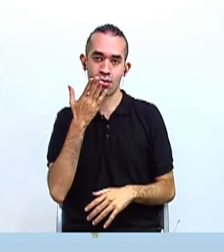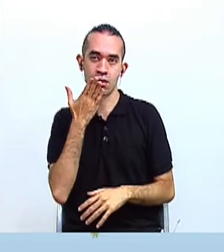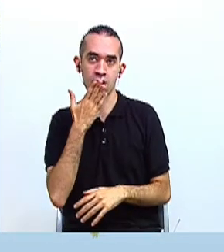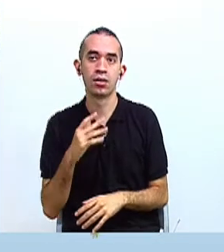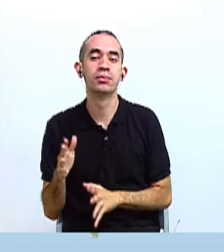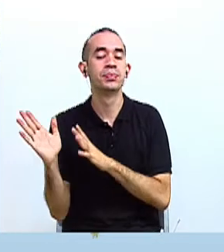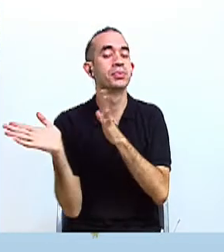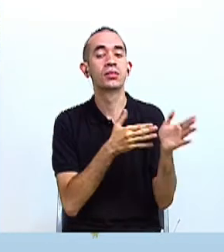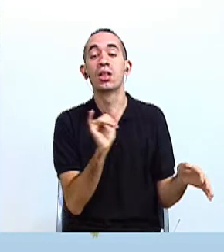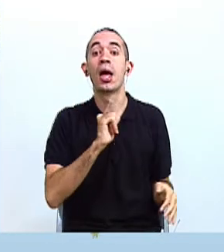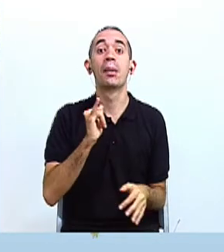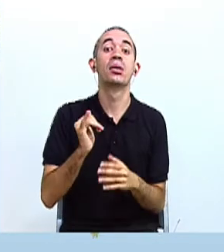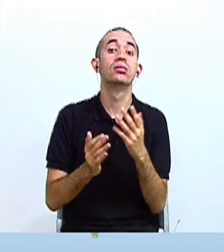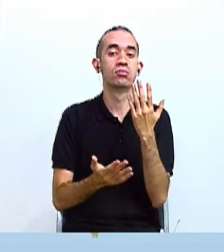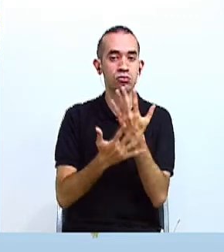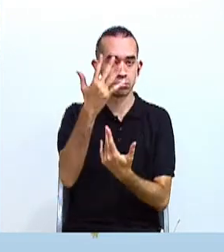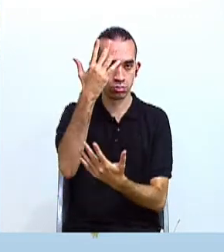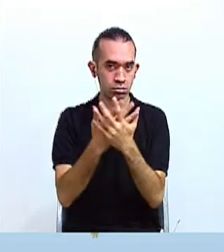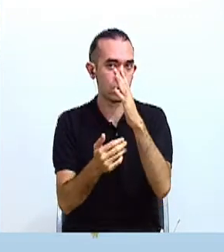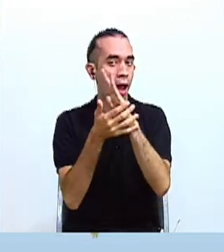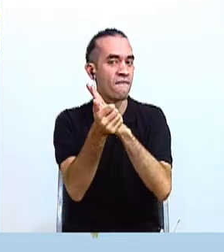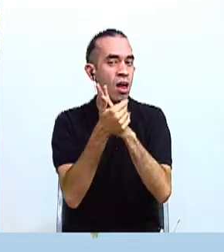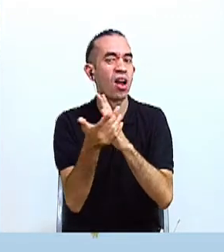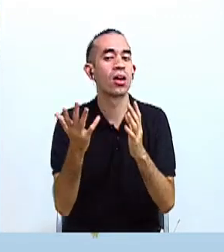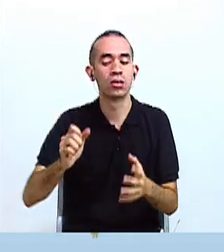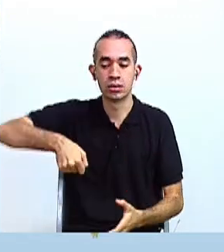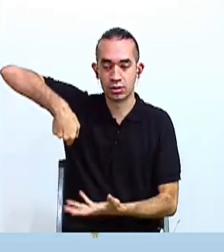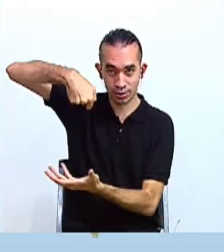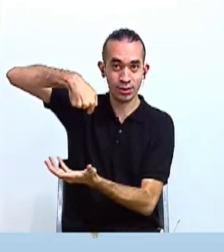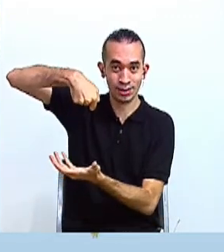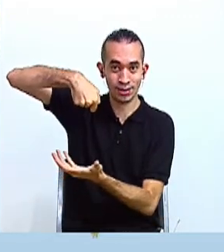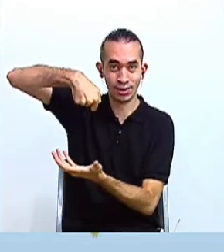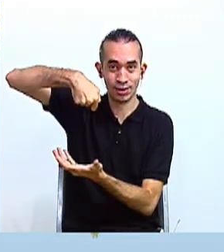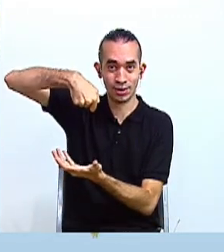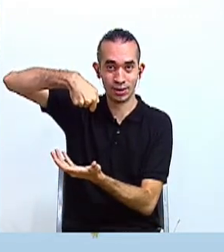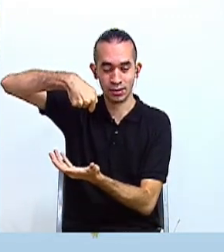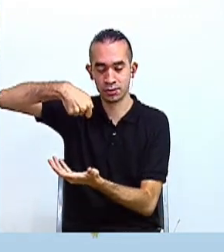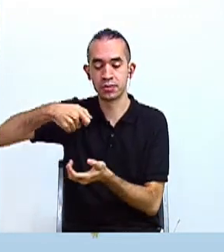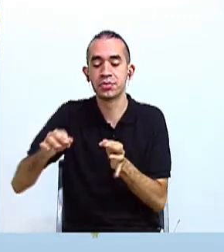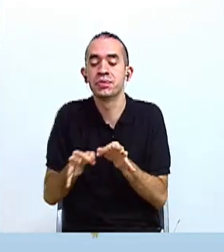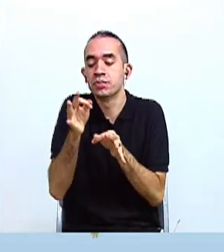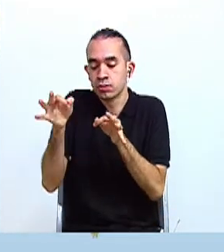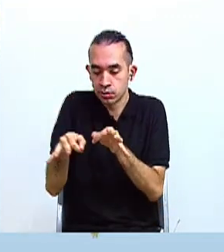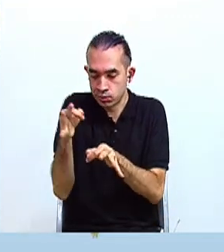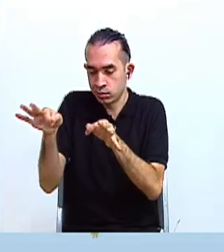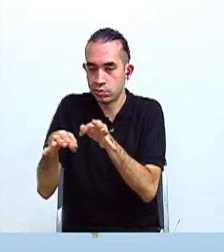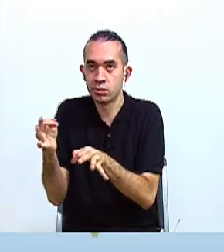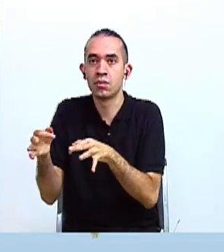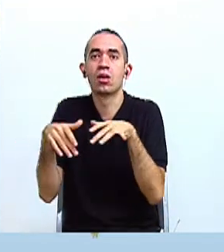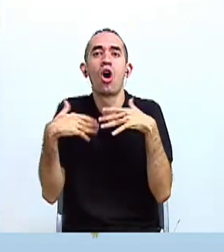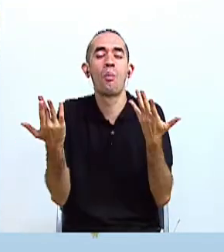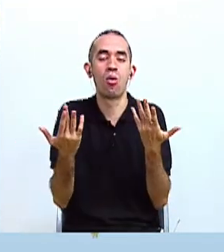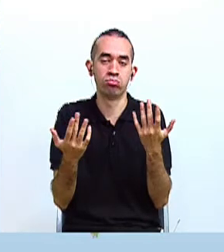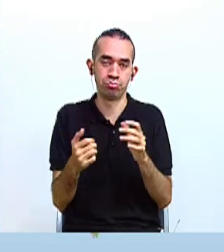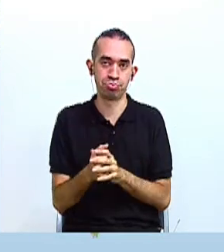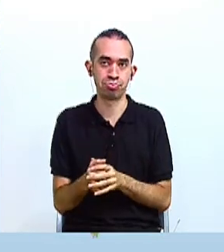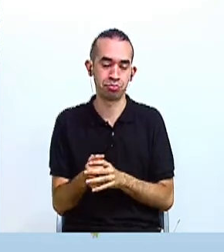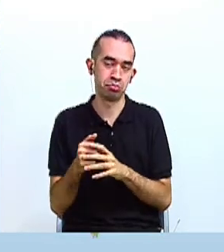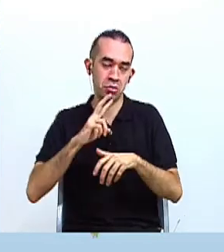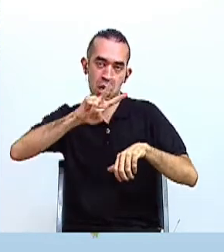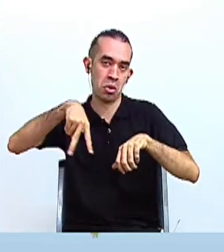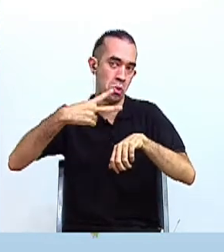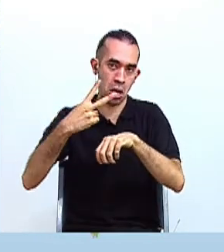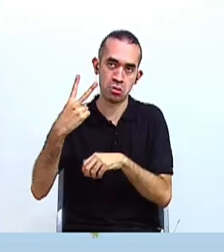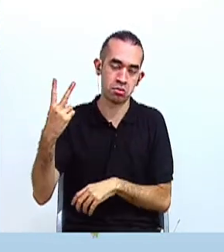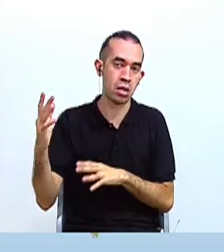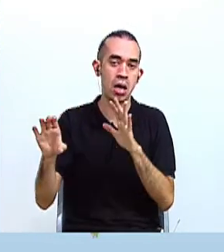bastante maestría fue la elaboración de cestas, o lo que podríamos llamar la cestería. Utilizando materiales de la naturaleza